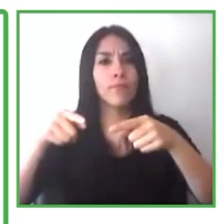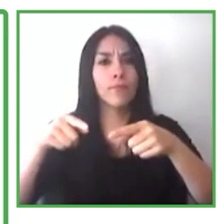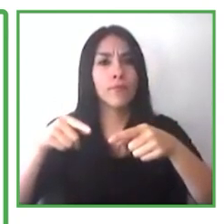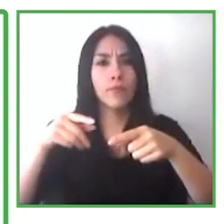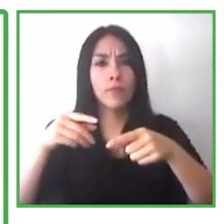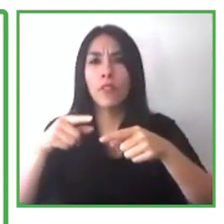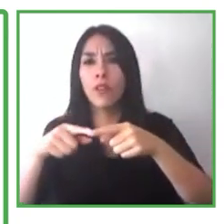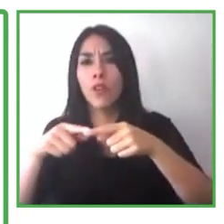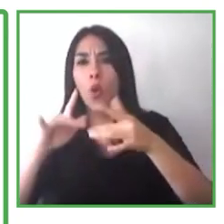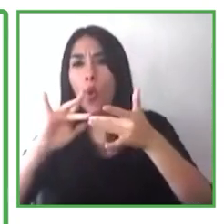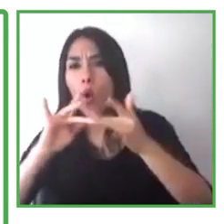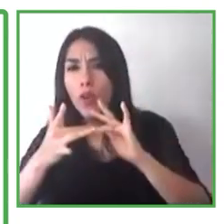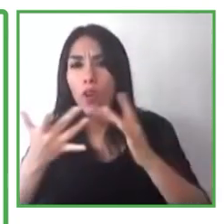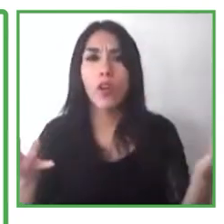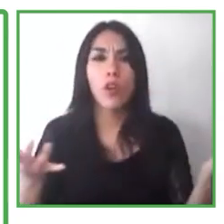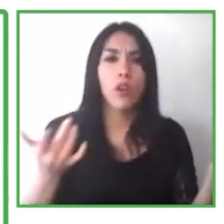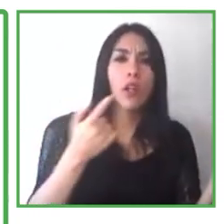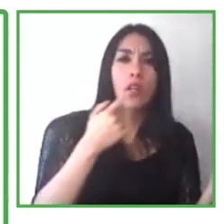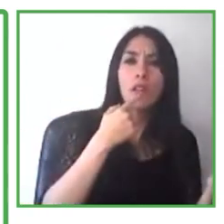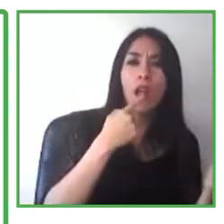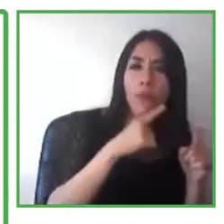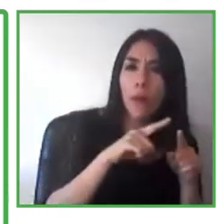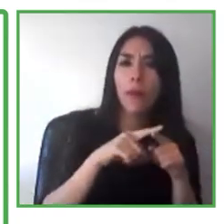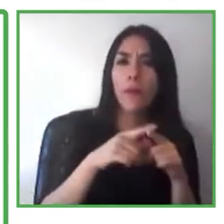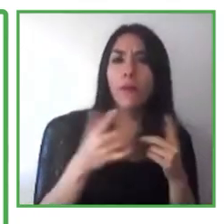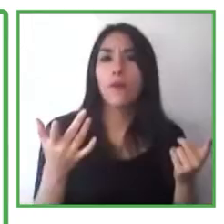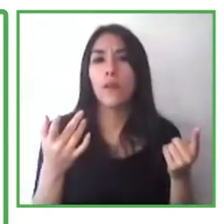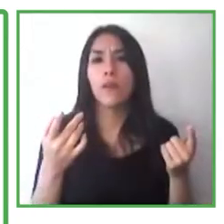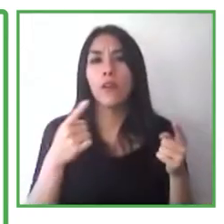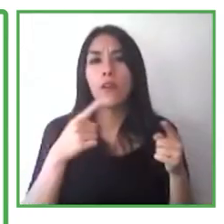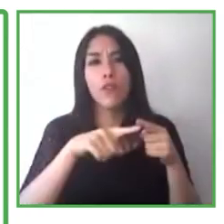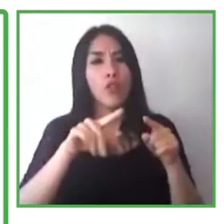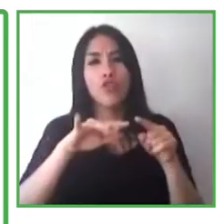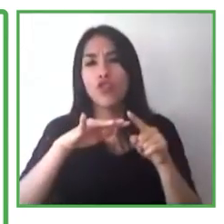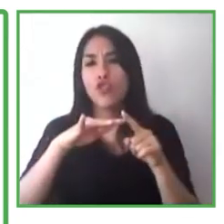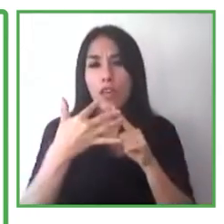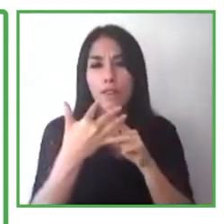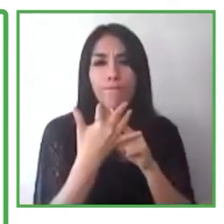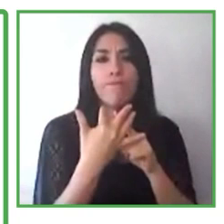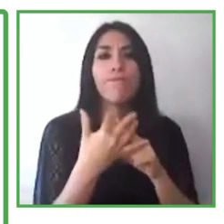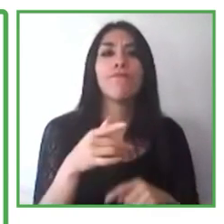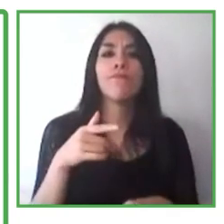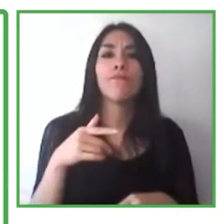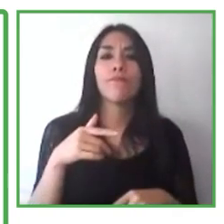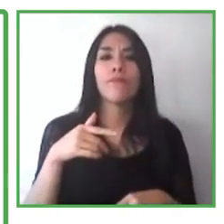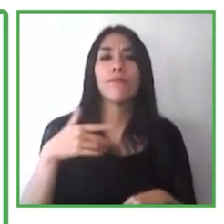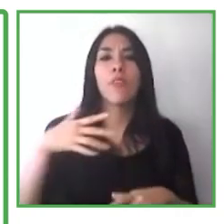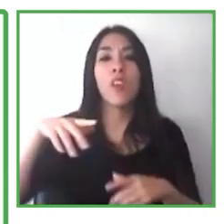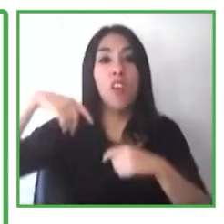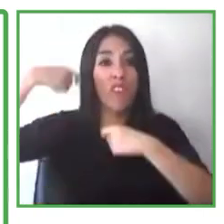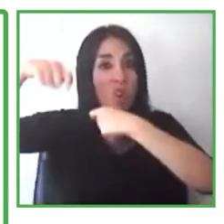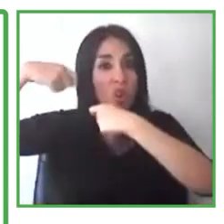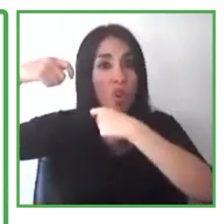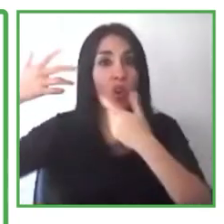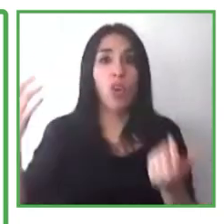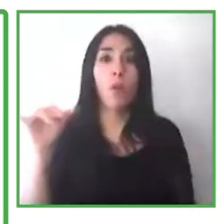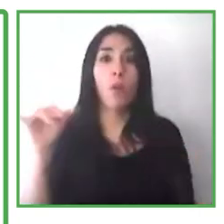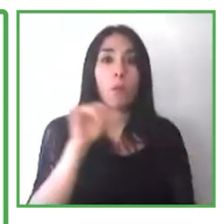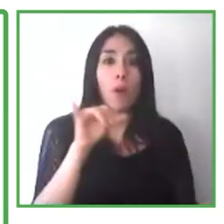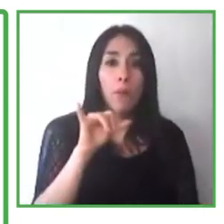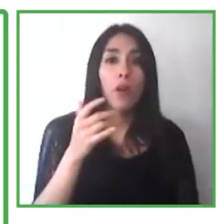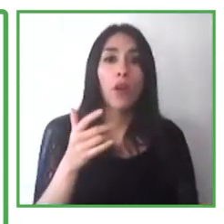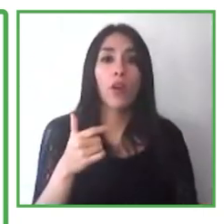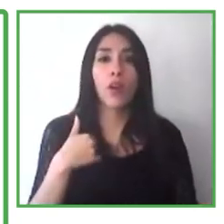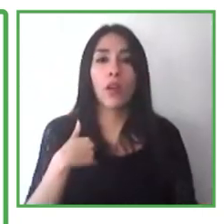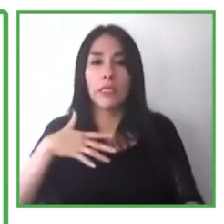puedan tomar a su propia medida, o videos. Hoy en día todos trabajamos, gracias al coronavirus o la pandemia,